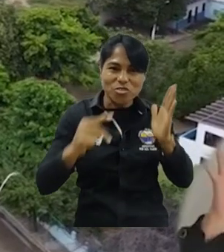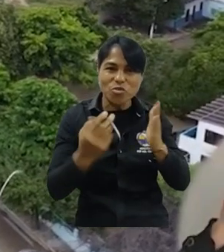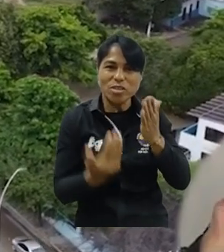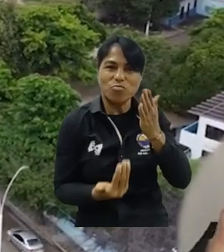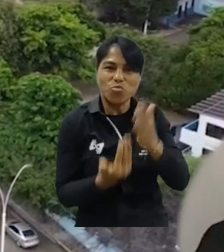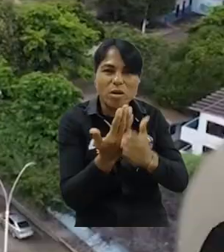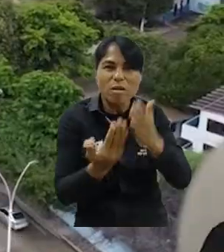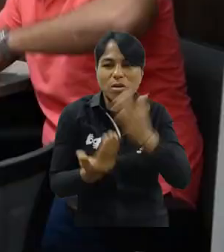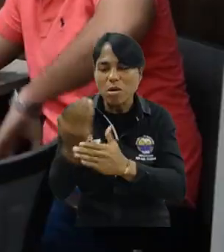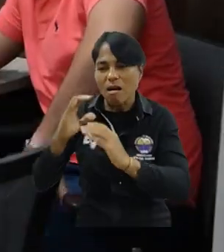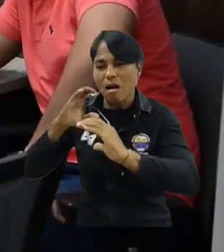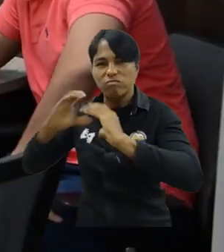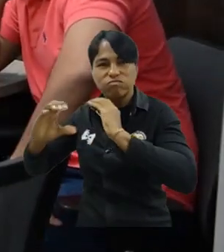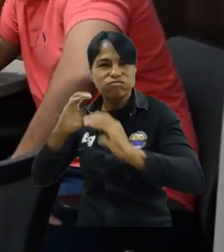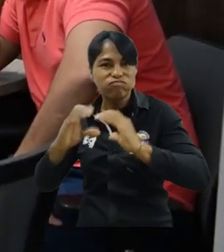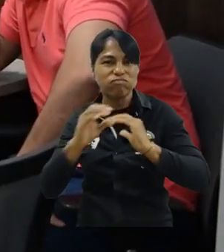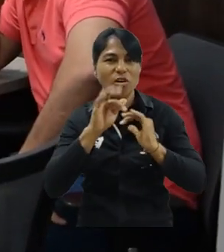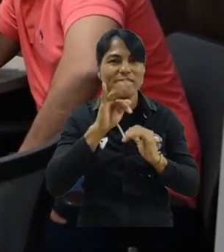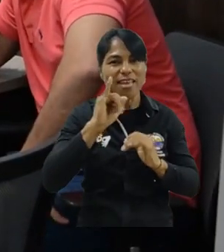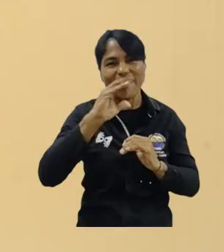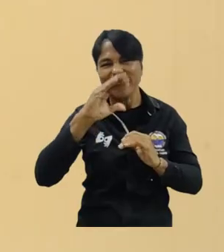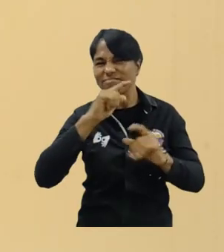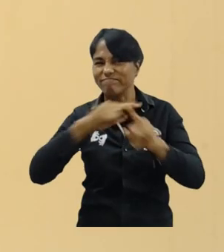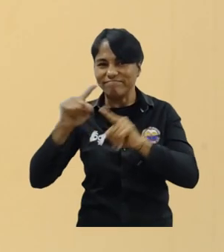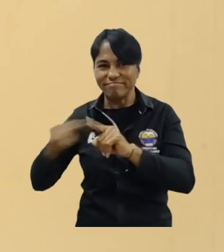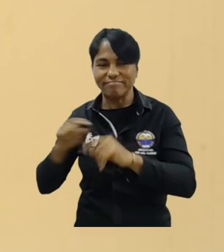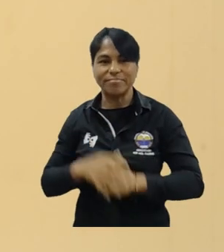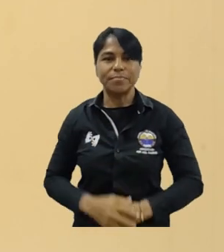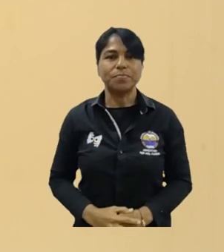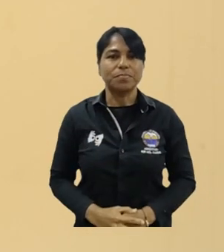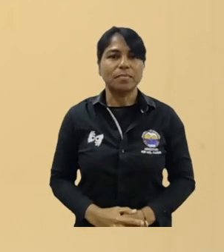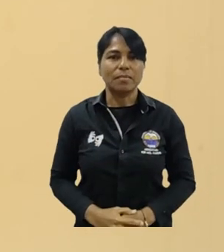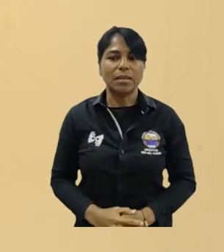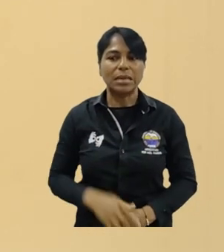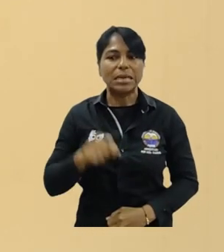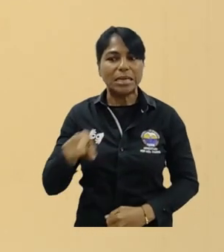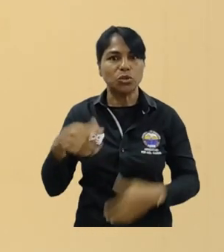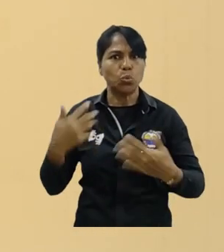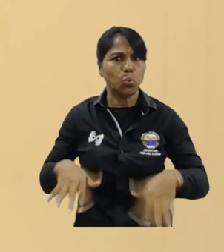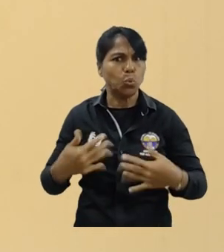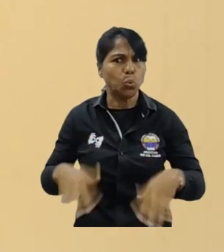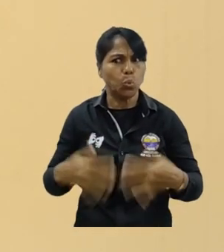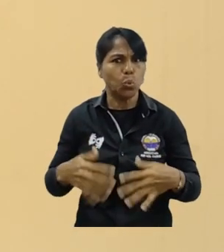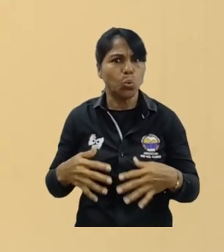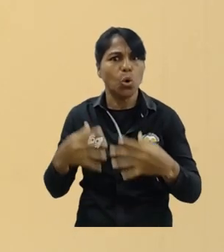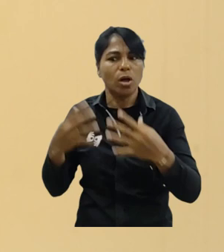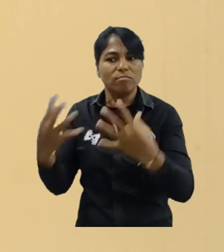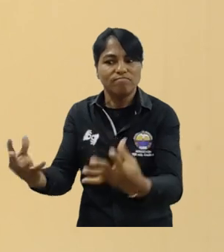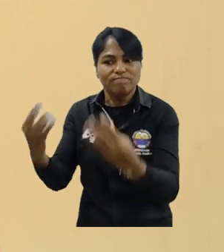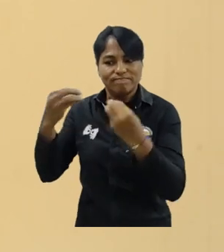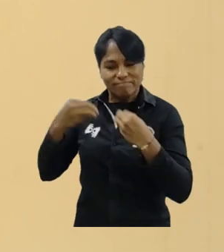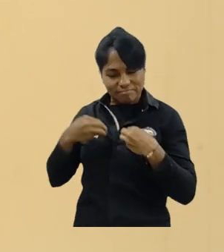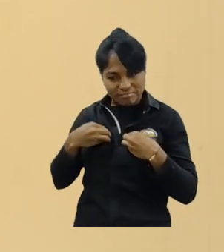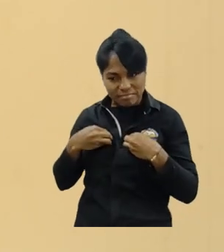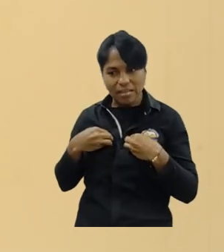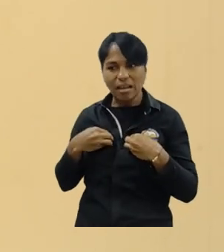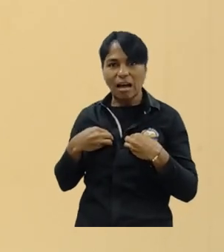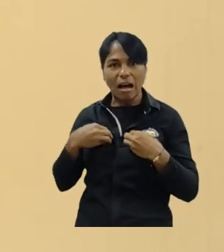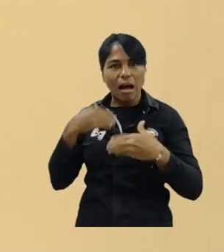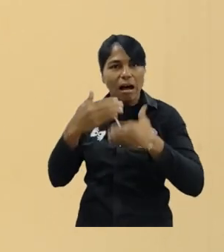nuevas tecnologías de la comunicación y la información. Es nutritivo, ya que nos permiten conocer